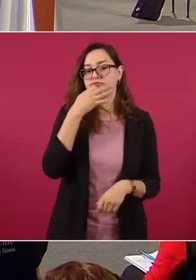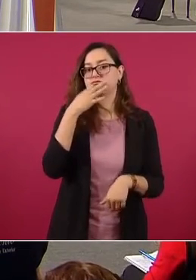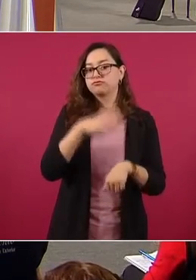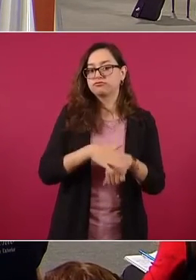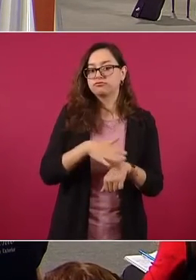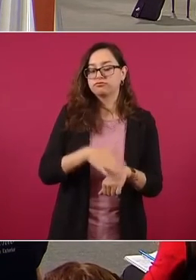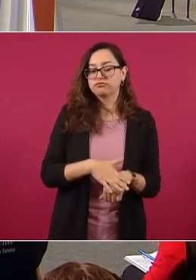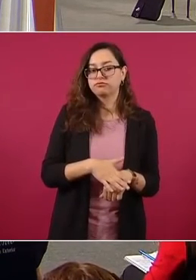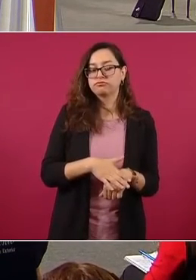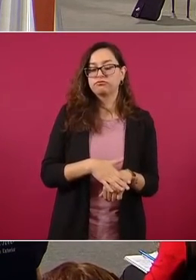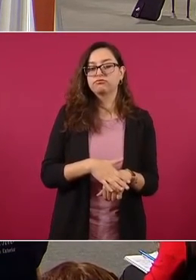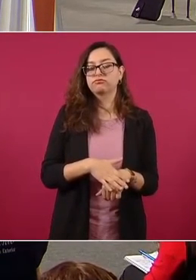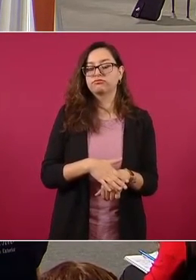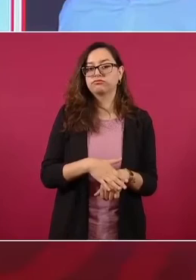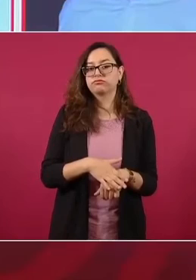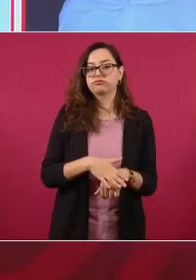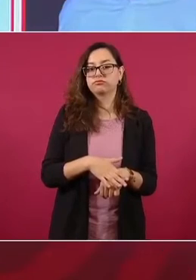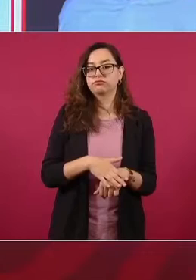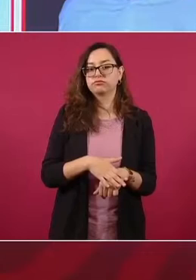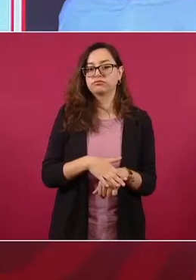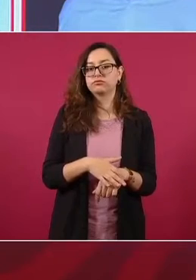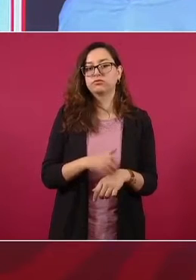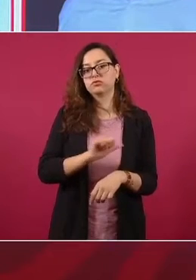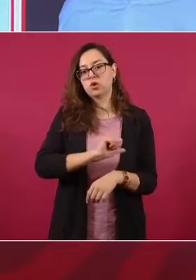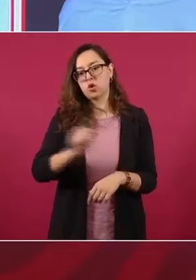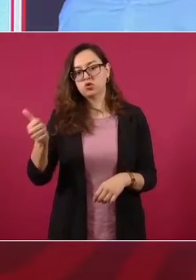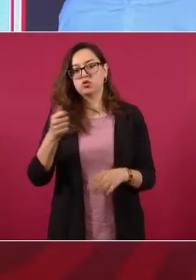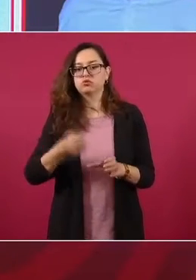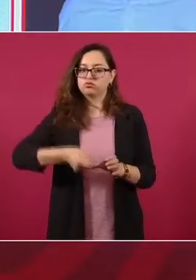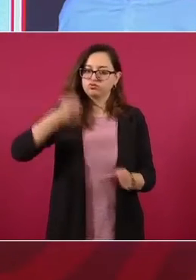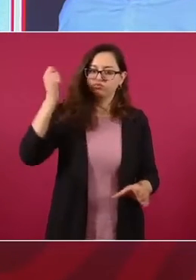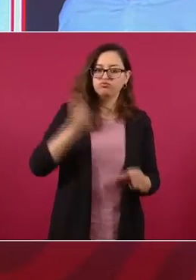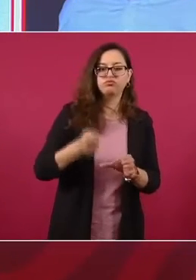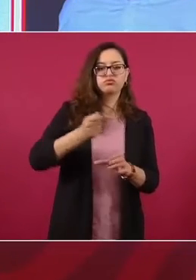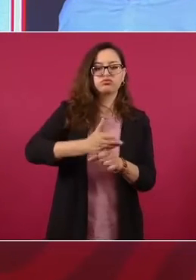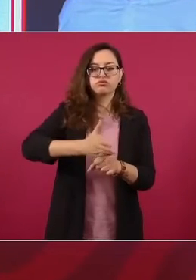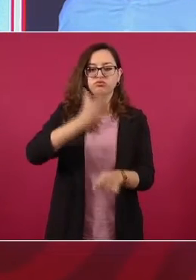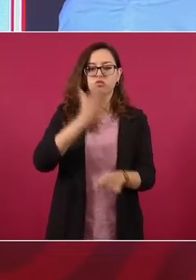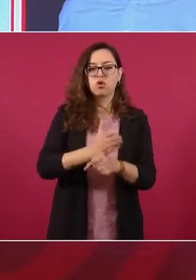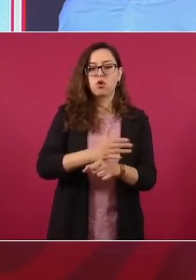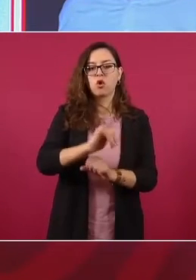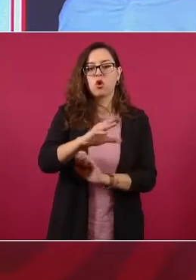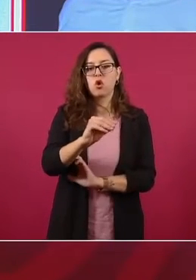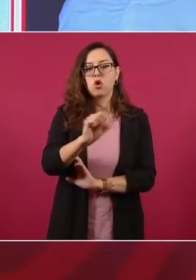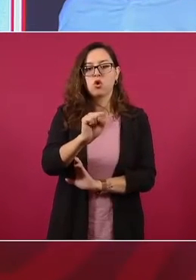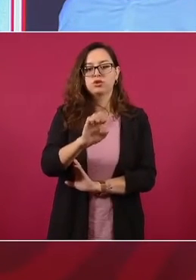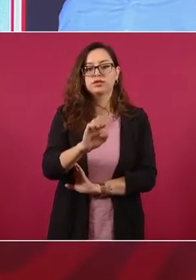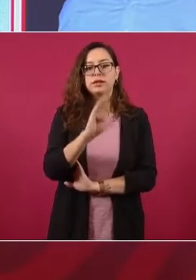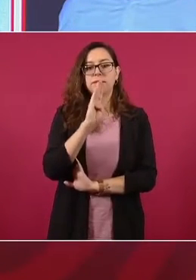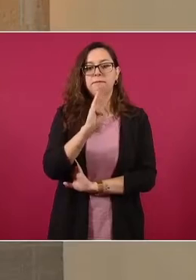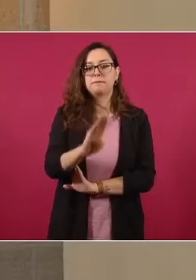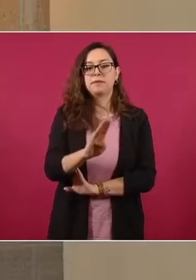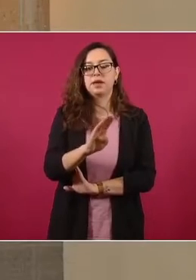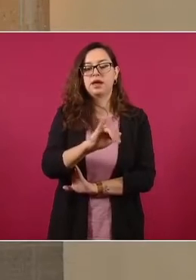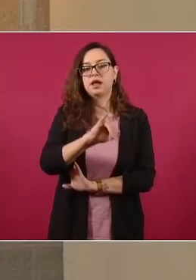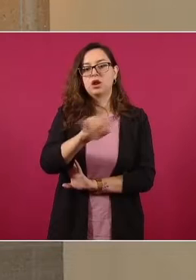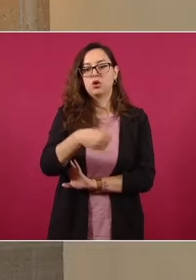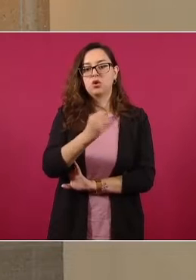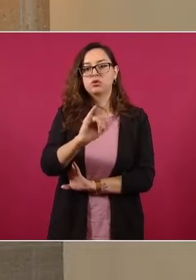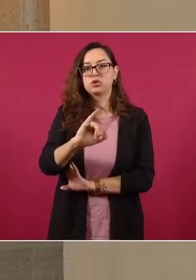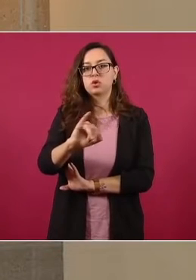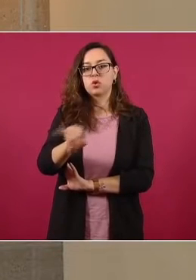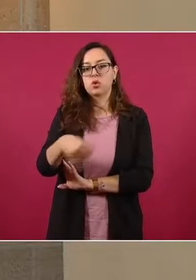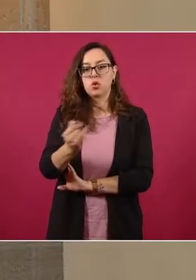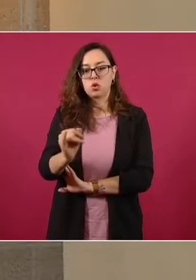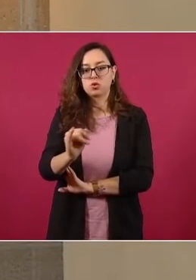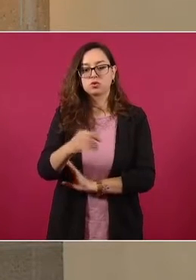en días pasados, de la sentencia en contra de José B., alias El JJ, quien